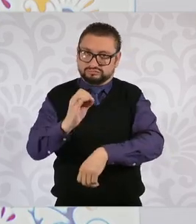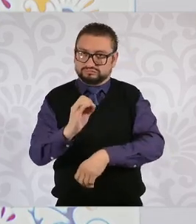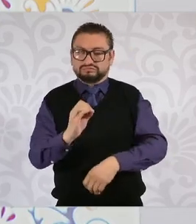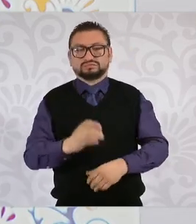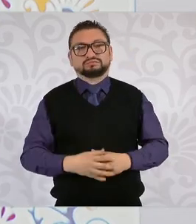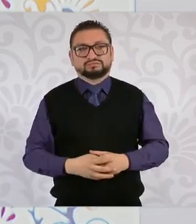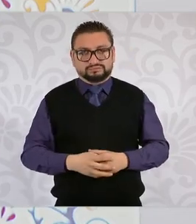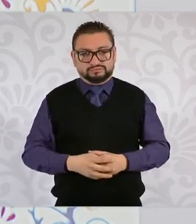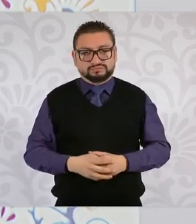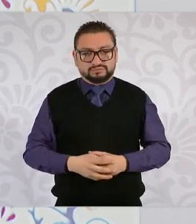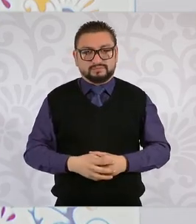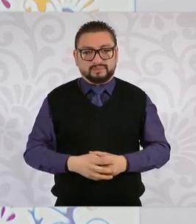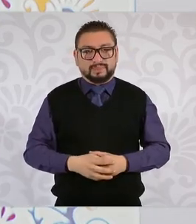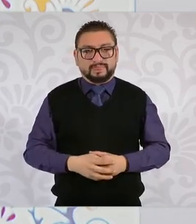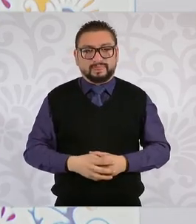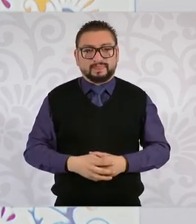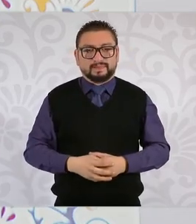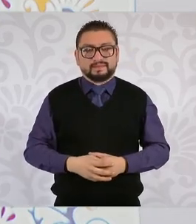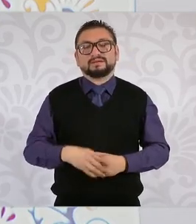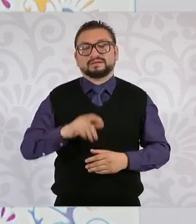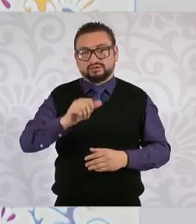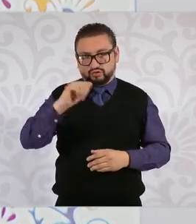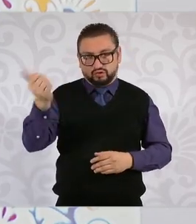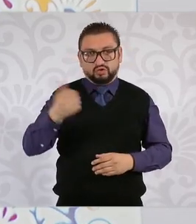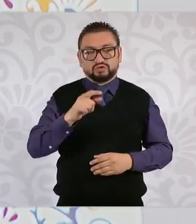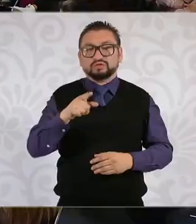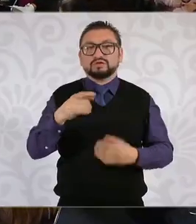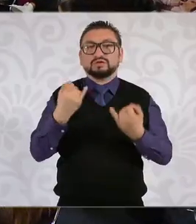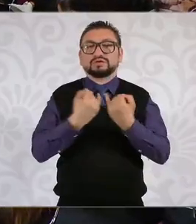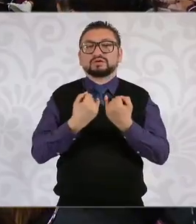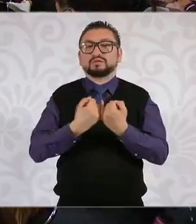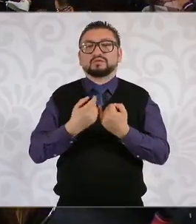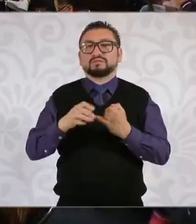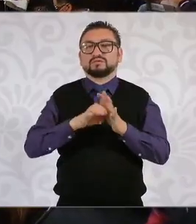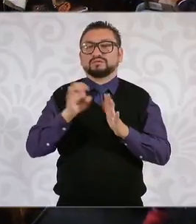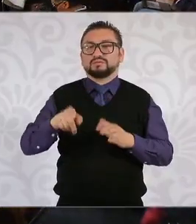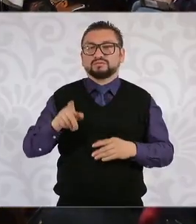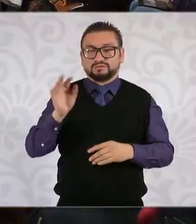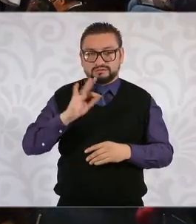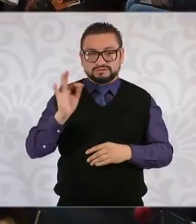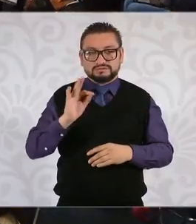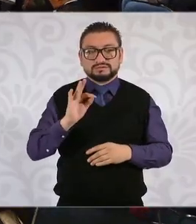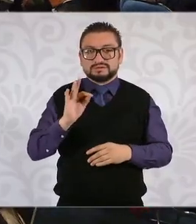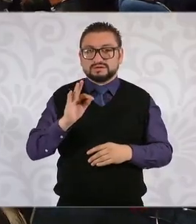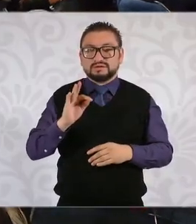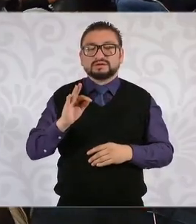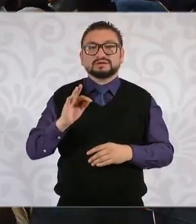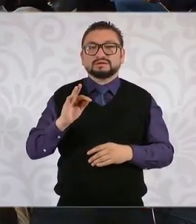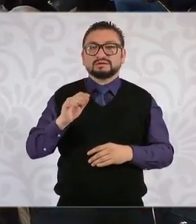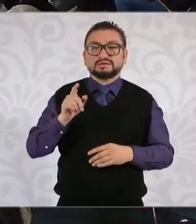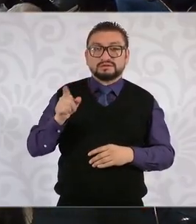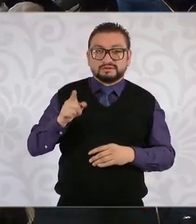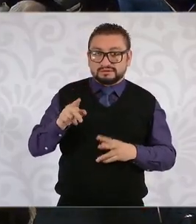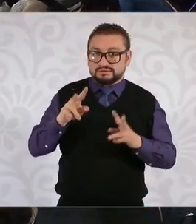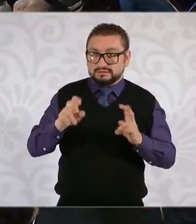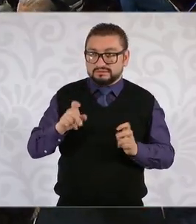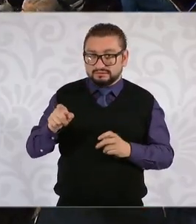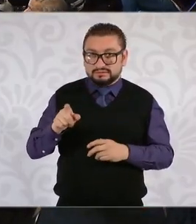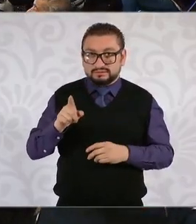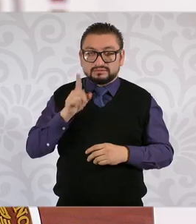y la otra es este caso que planteas que hay que ver si es un tema de por ser hay que atenderlo